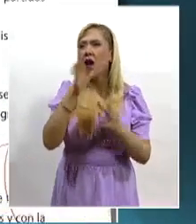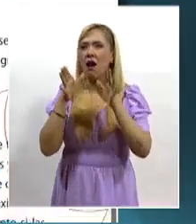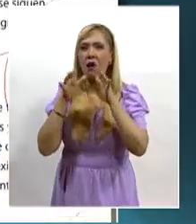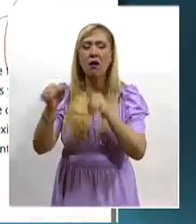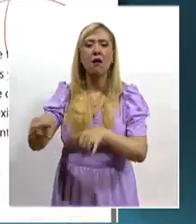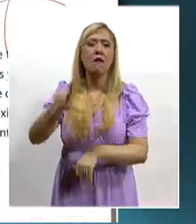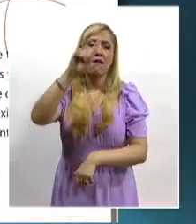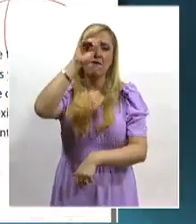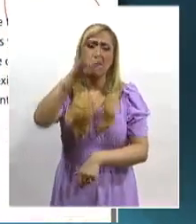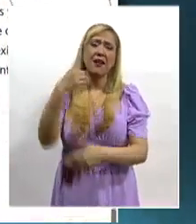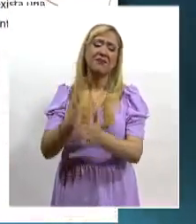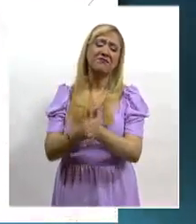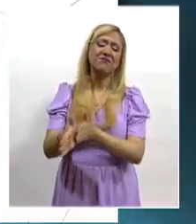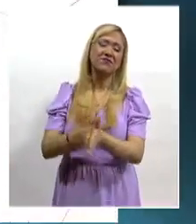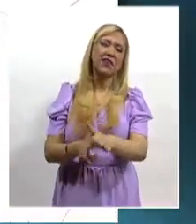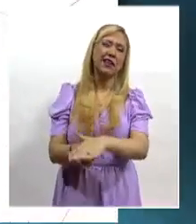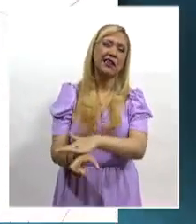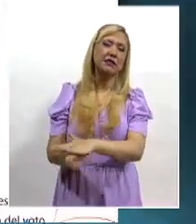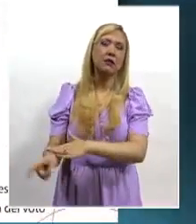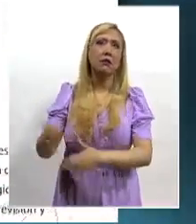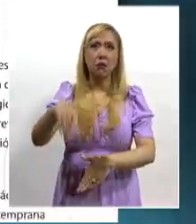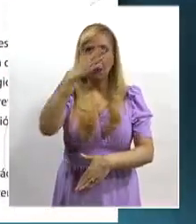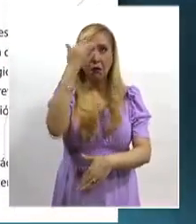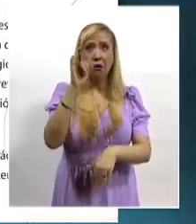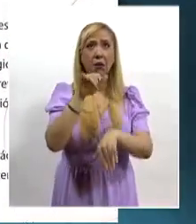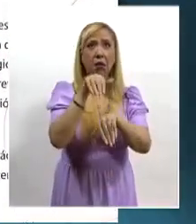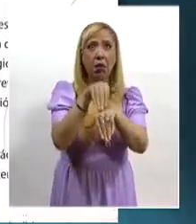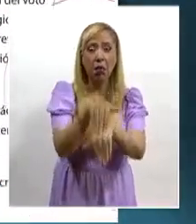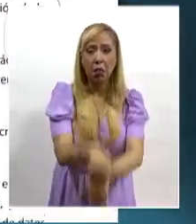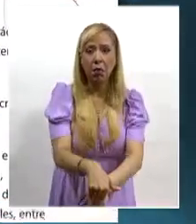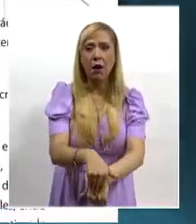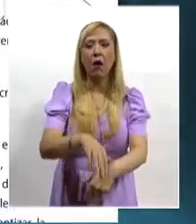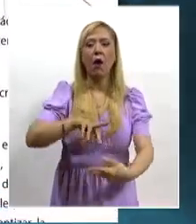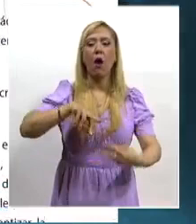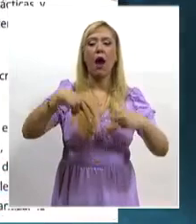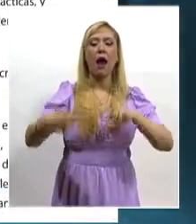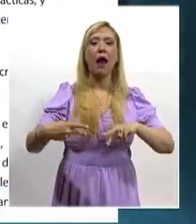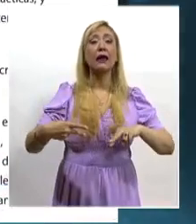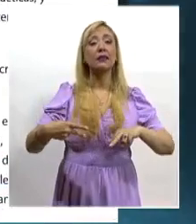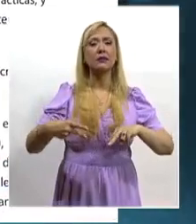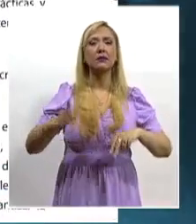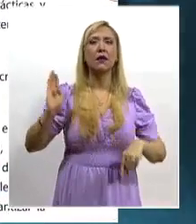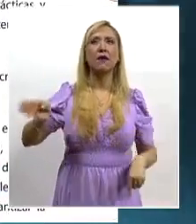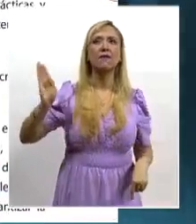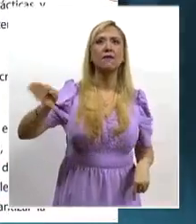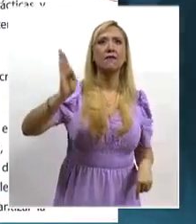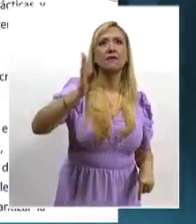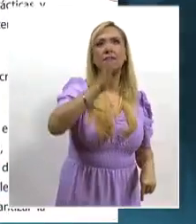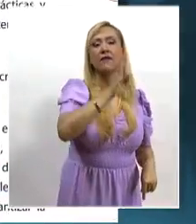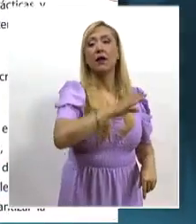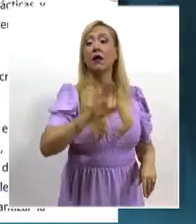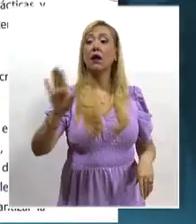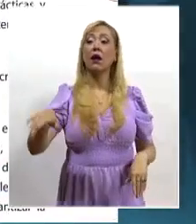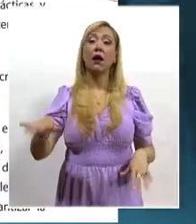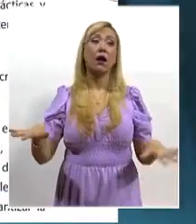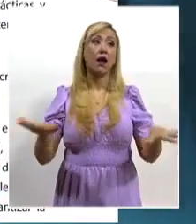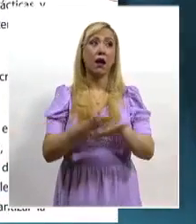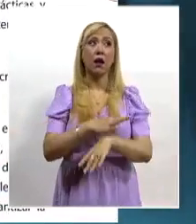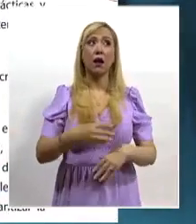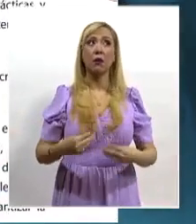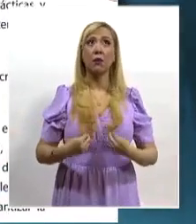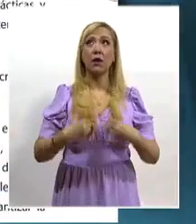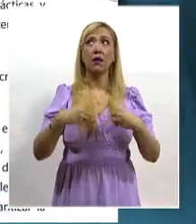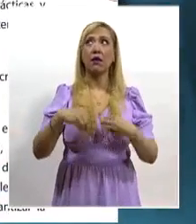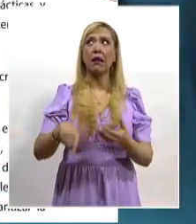electorales como la compra y coacción del voto o el llamado turismo electoral, es decir, notificar un cambio de domicilio con datos